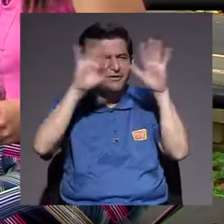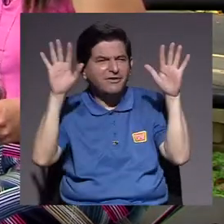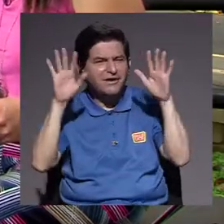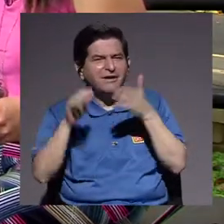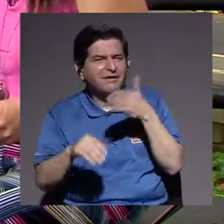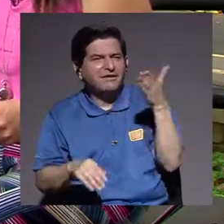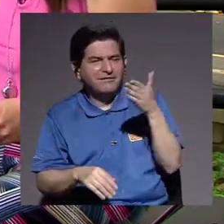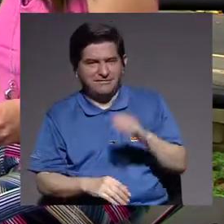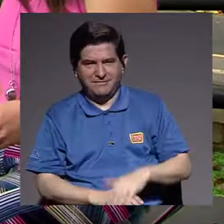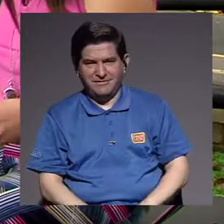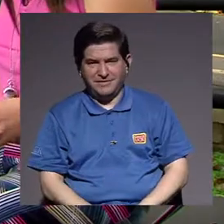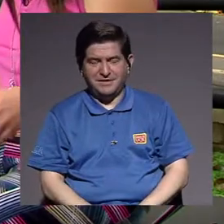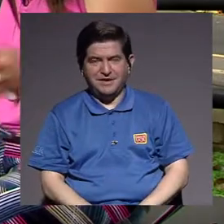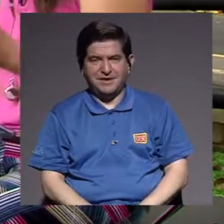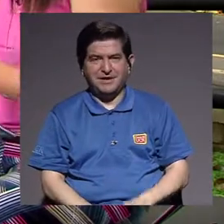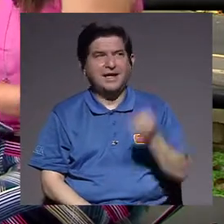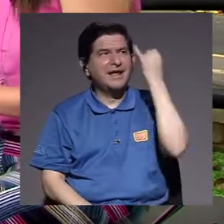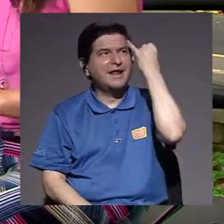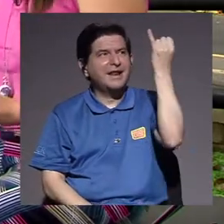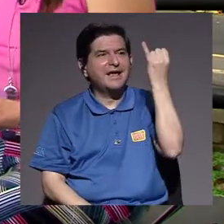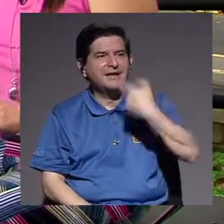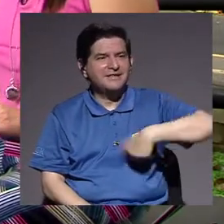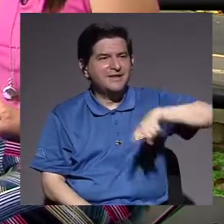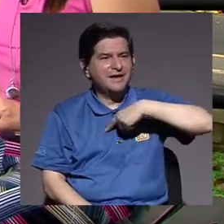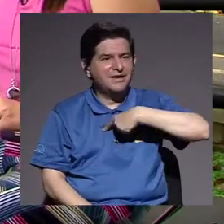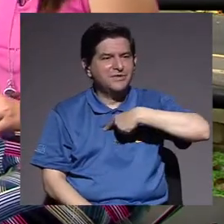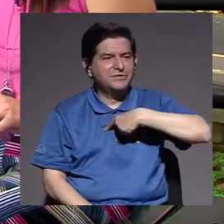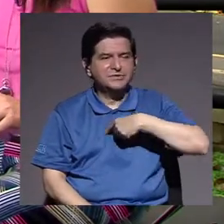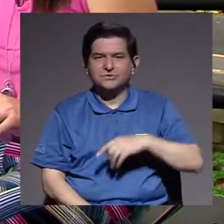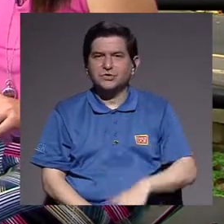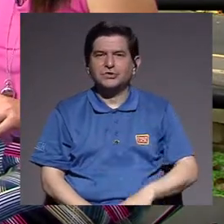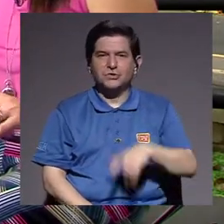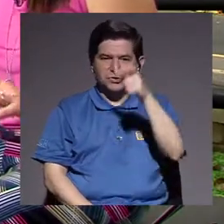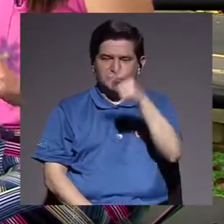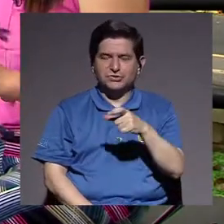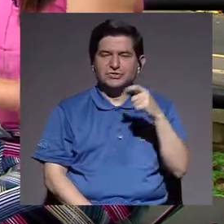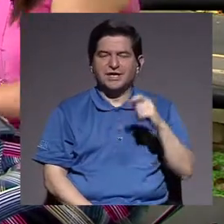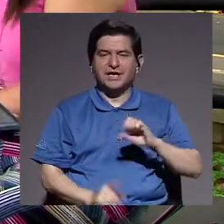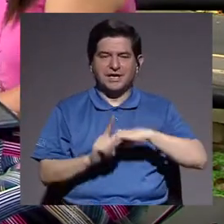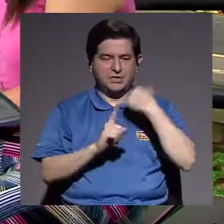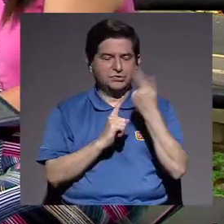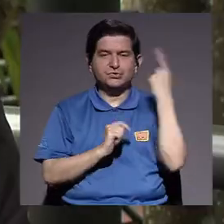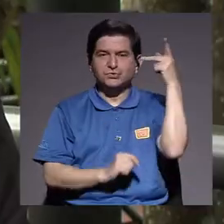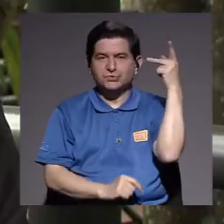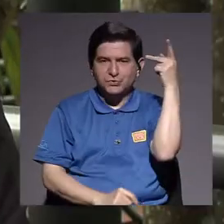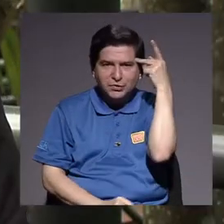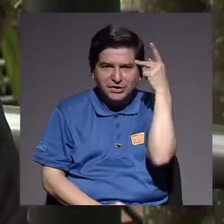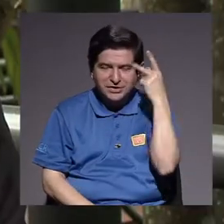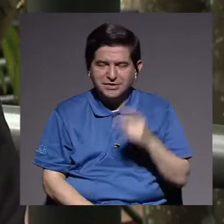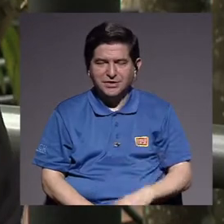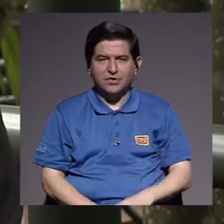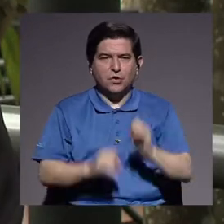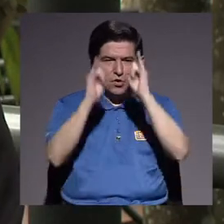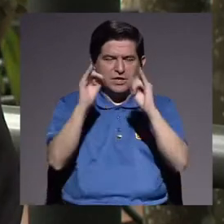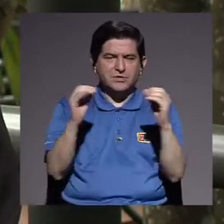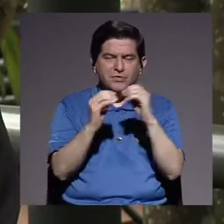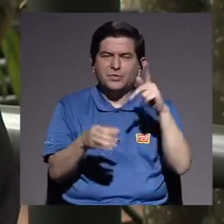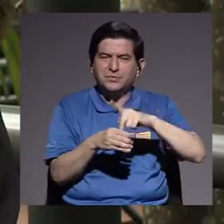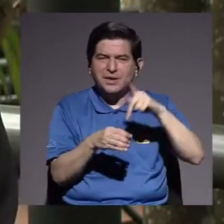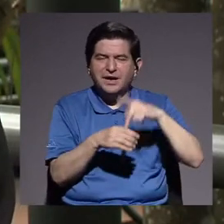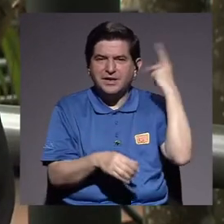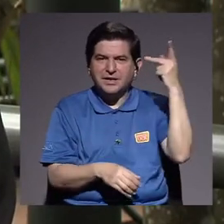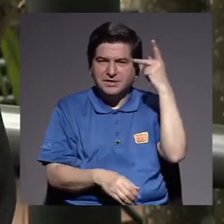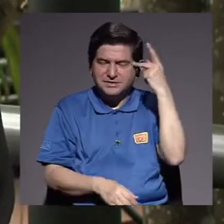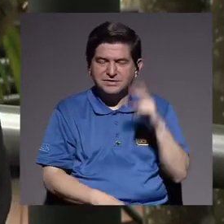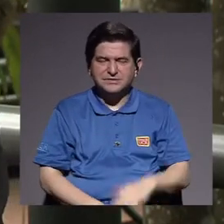tener claro es, básicamente, la consigna de que tenemos que convertirnos en seres sociales más políticos, en individuos más políticos, es